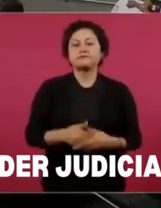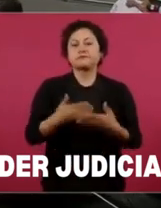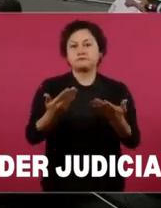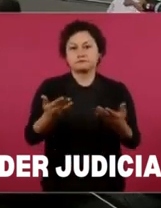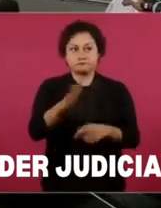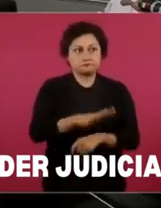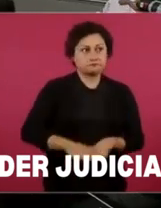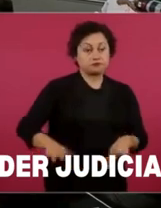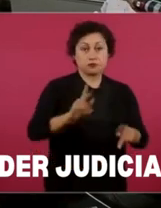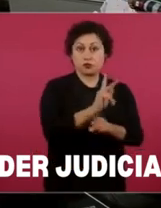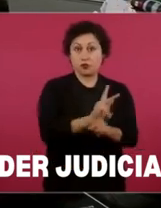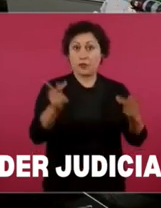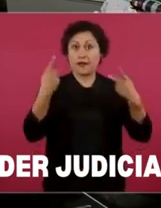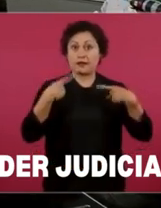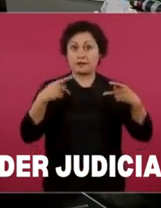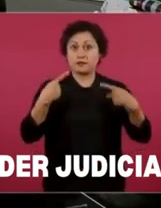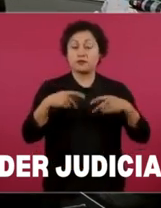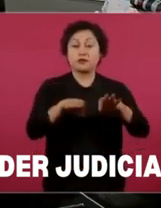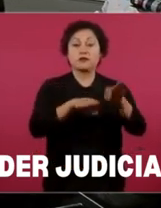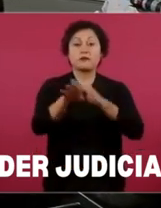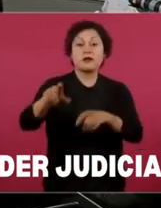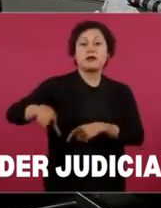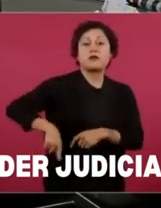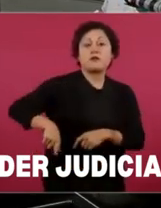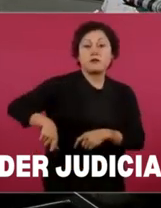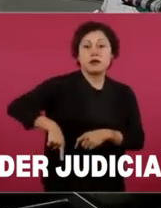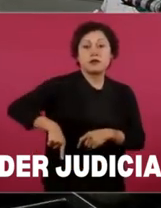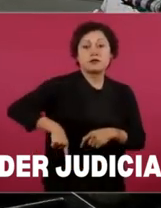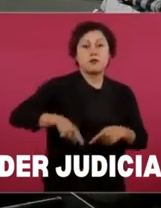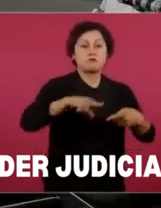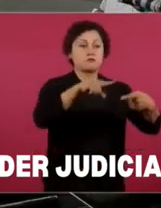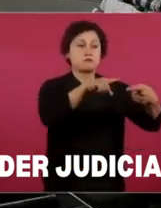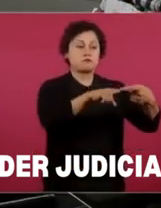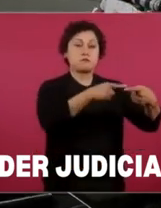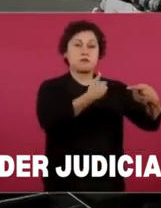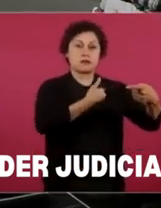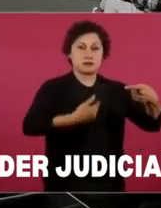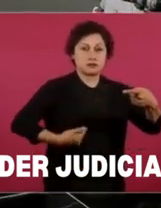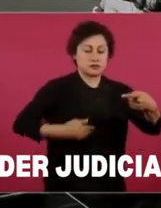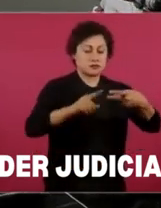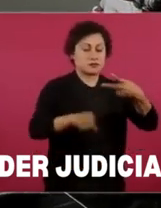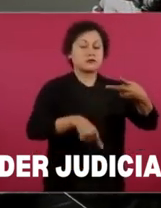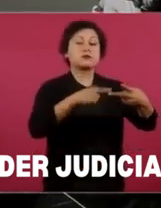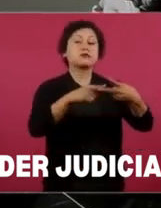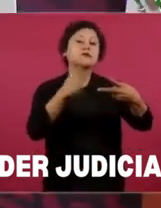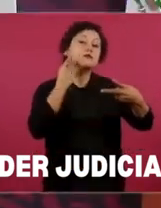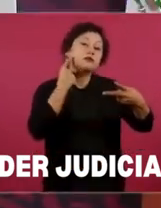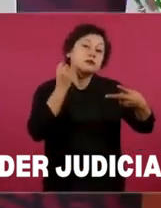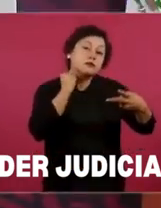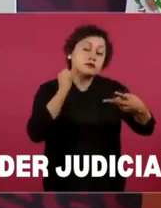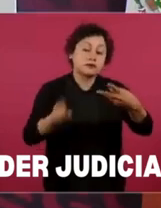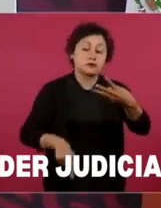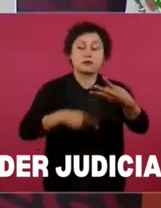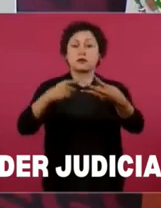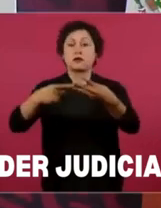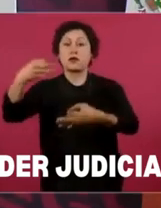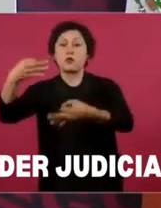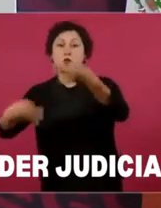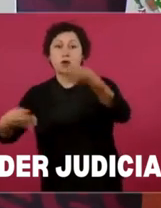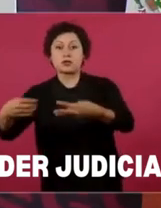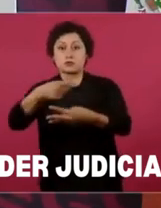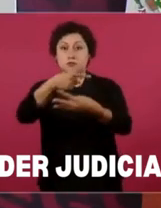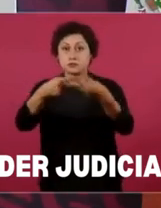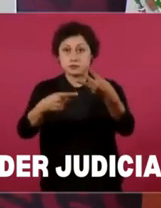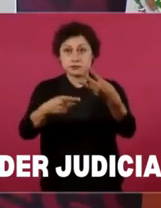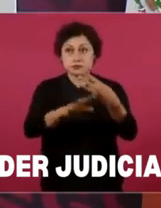públicos de los tres poderes, que esa es la democracia, no las élites,